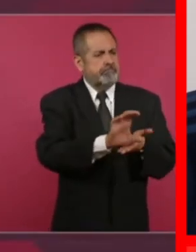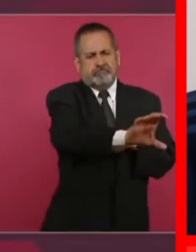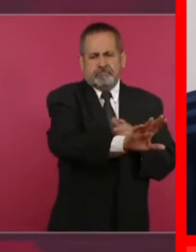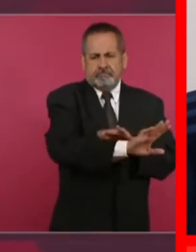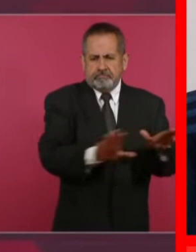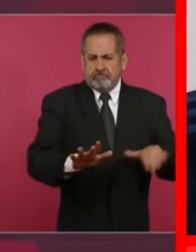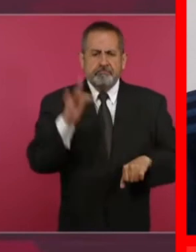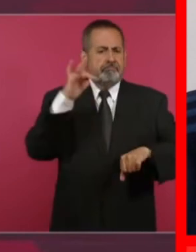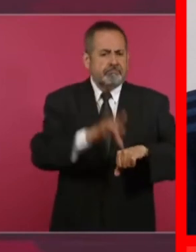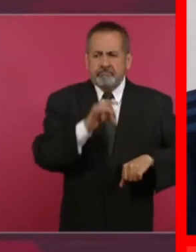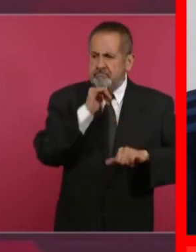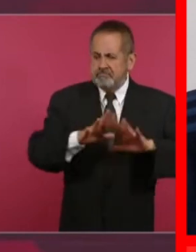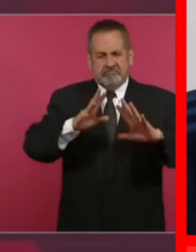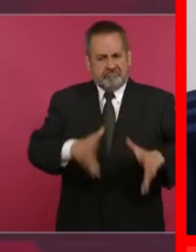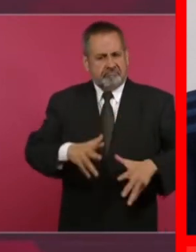correspondiente.